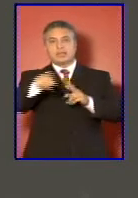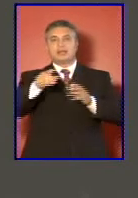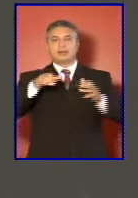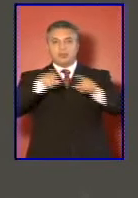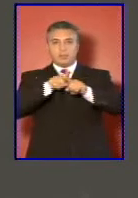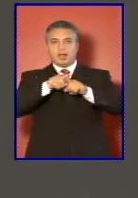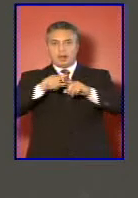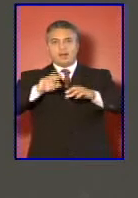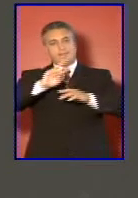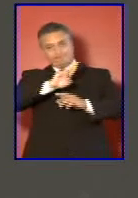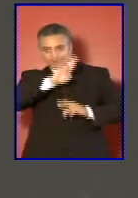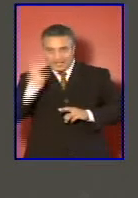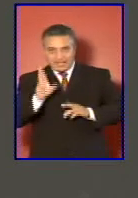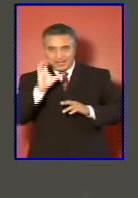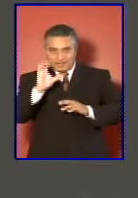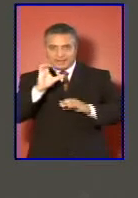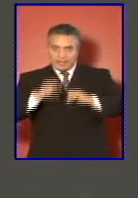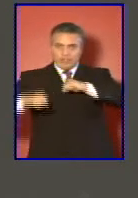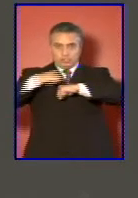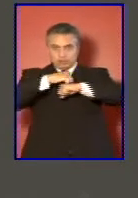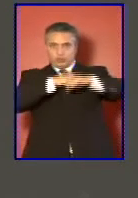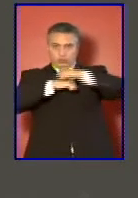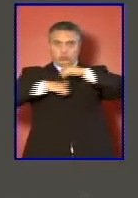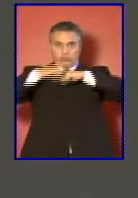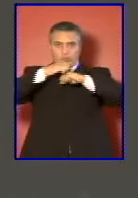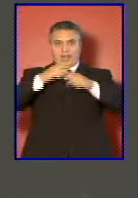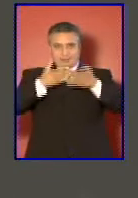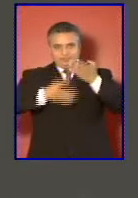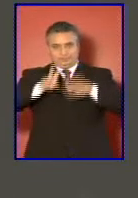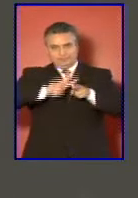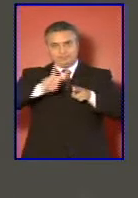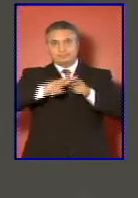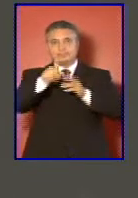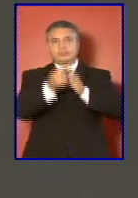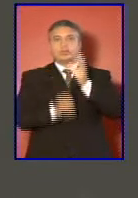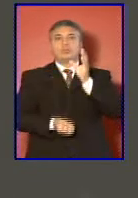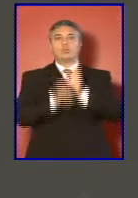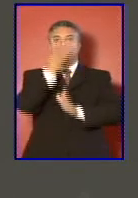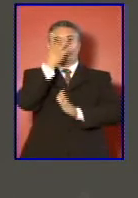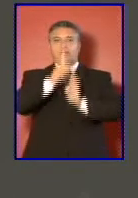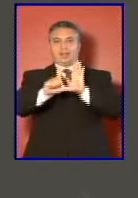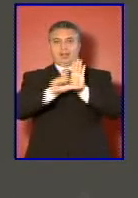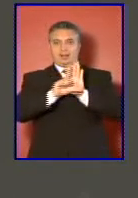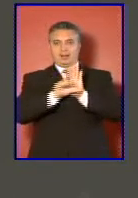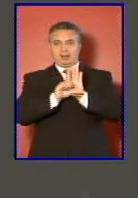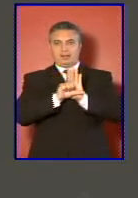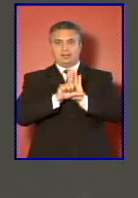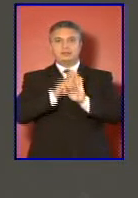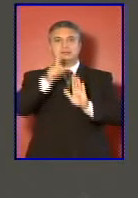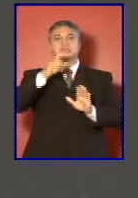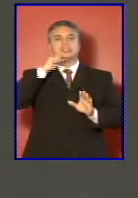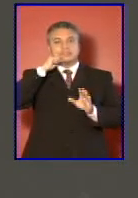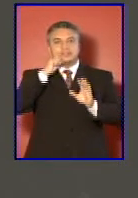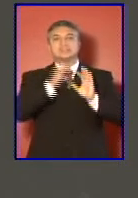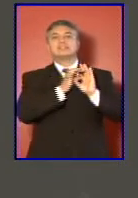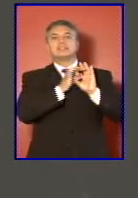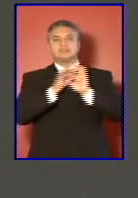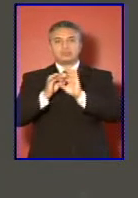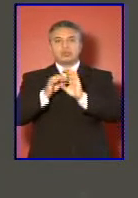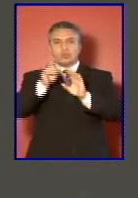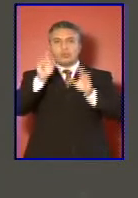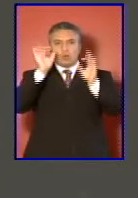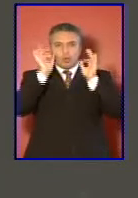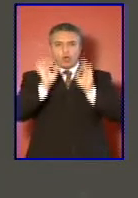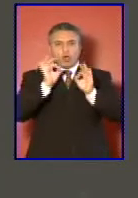reestructuración del Ministerio de Defensa Nacional de acuerdo a su nueva ley. Significó una